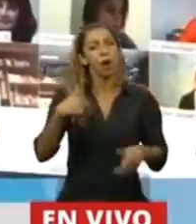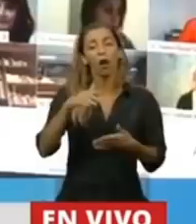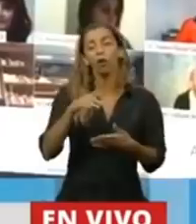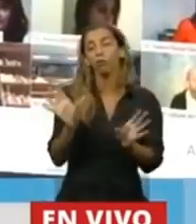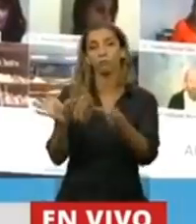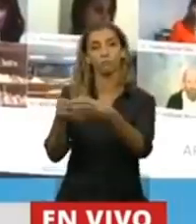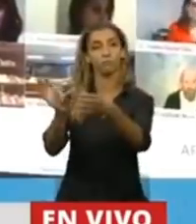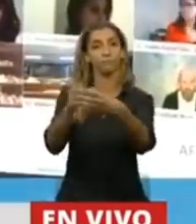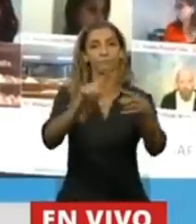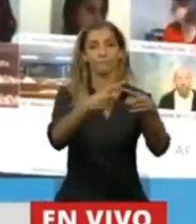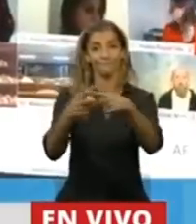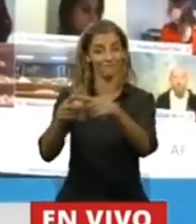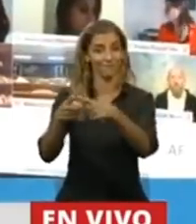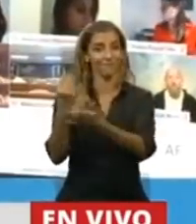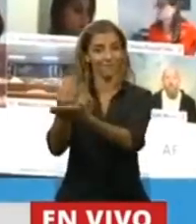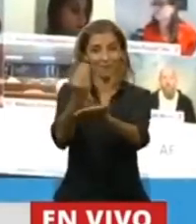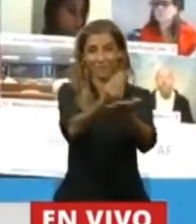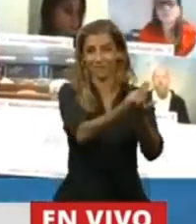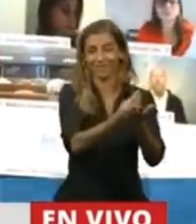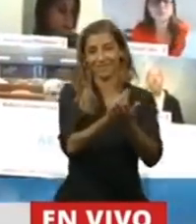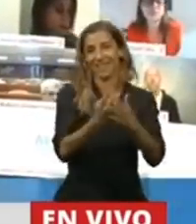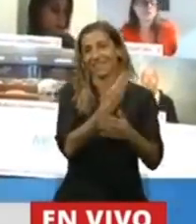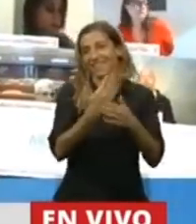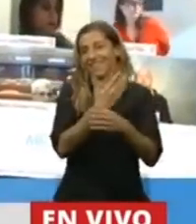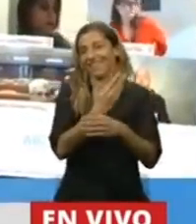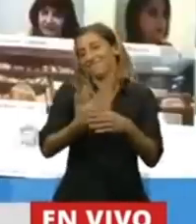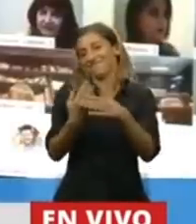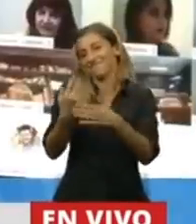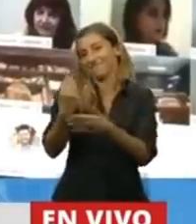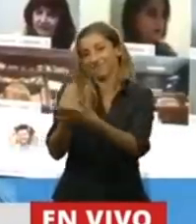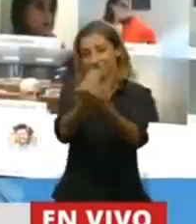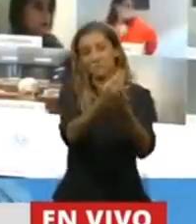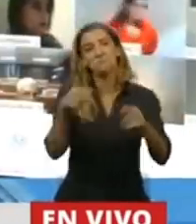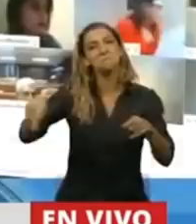de esta Cámara de Diputados no fue habitual entre el 2015 y el 2019.